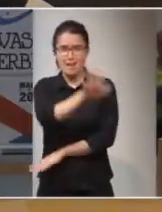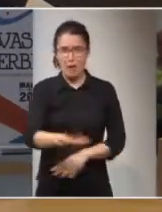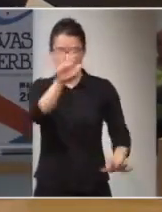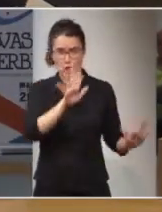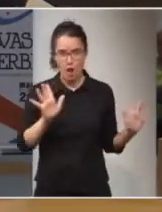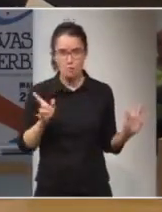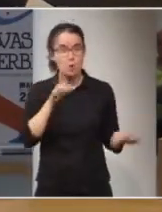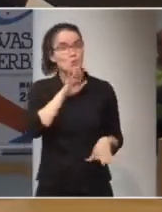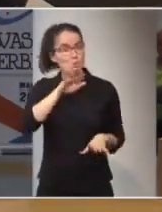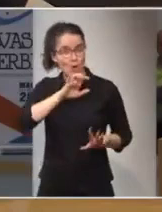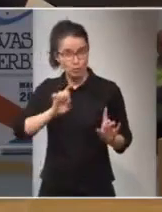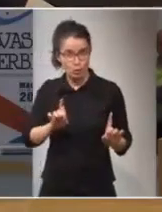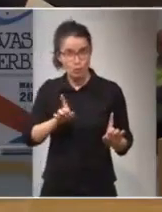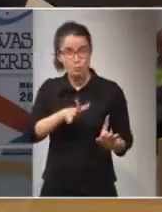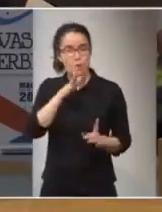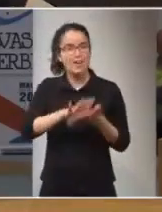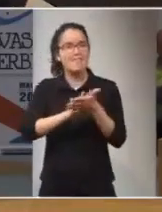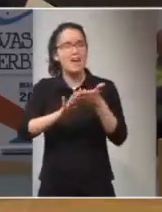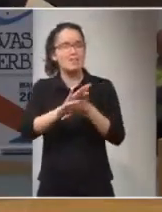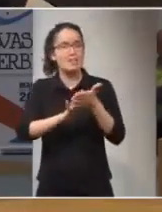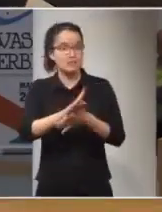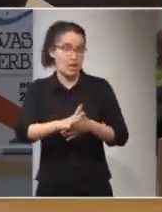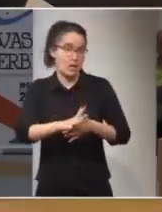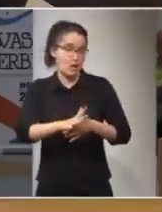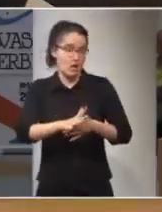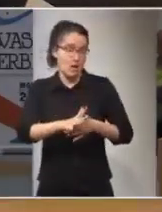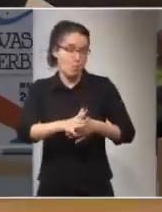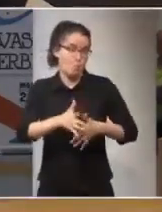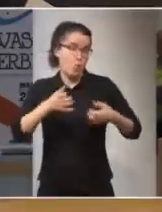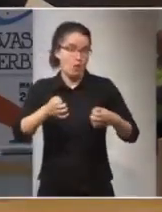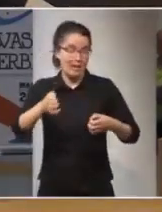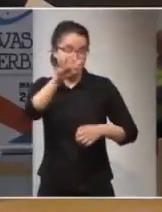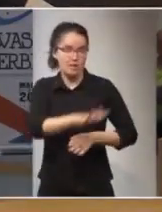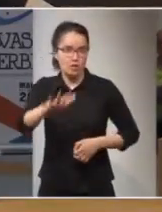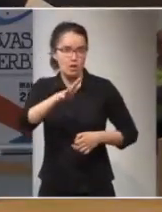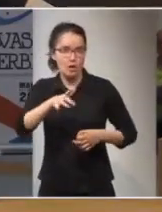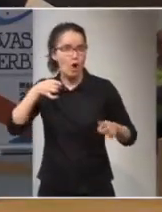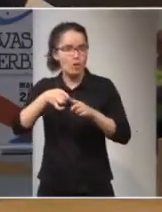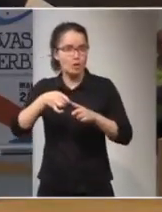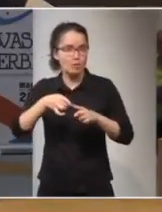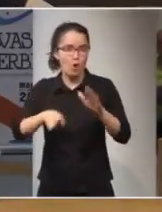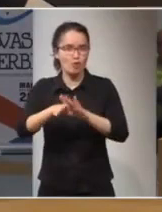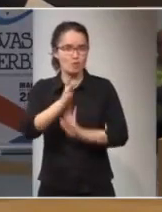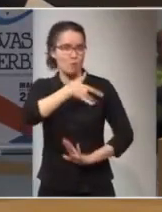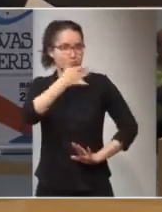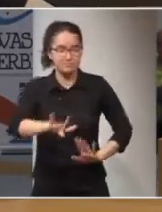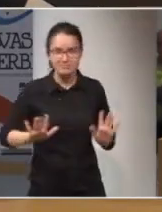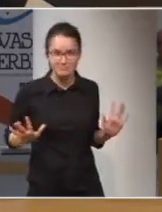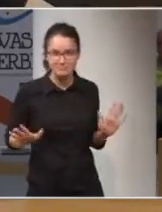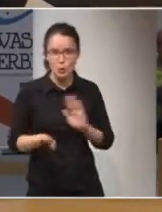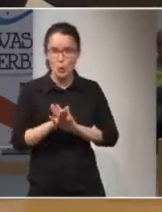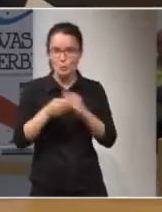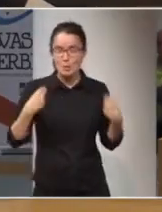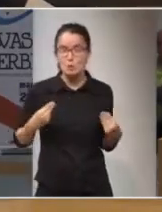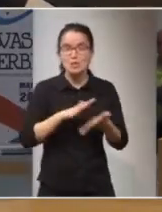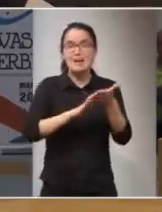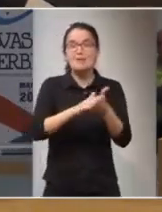Pero era curioso, porque hablaban de soberanía nacional para garantizar la impunidad. Y se hablaba de